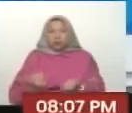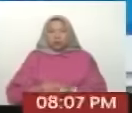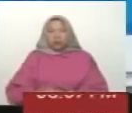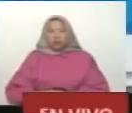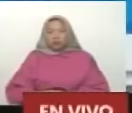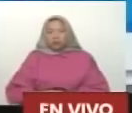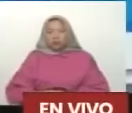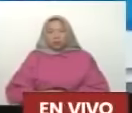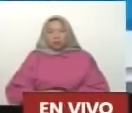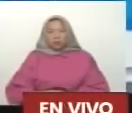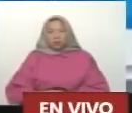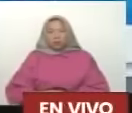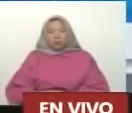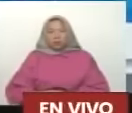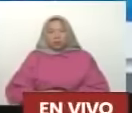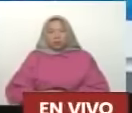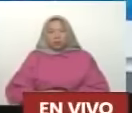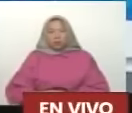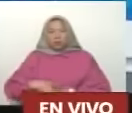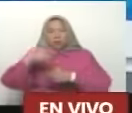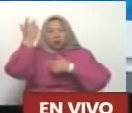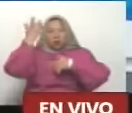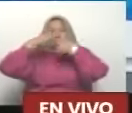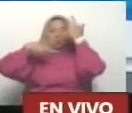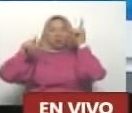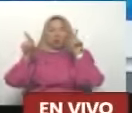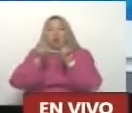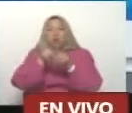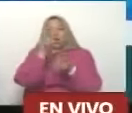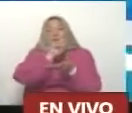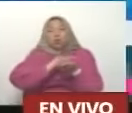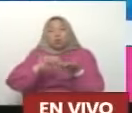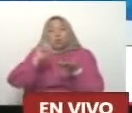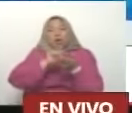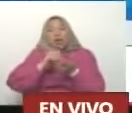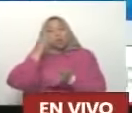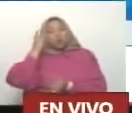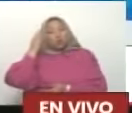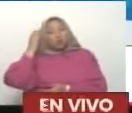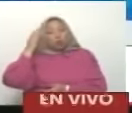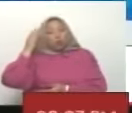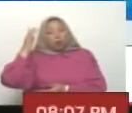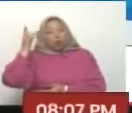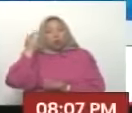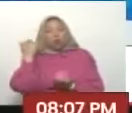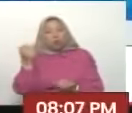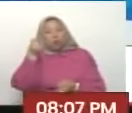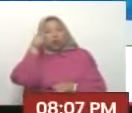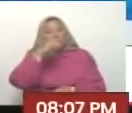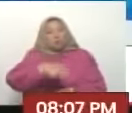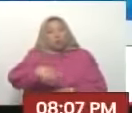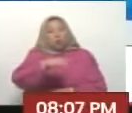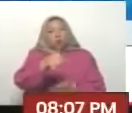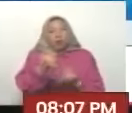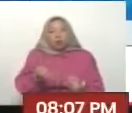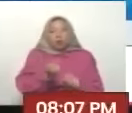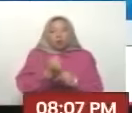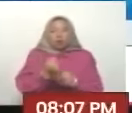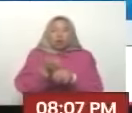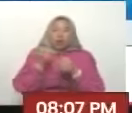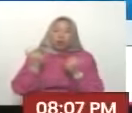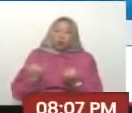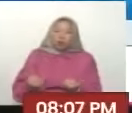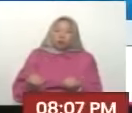Y se atrevía Nuestro comandante Chávez A escribir sus sueños Que eran los sueños De un pueblo De una generación entera